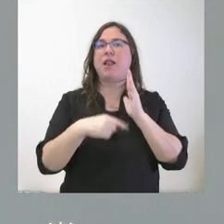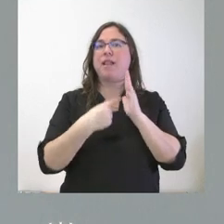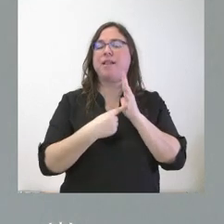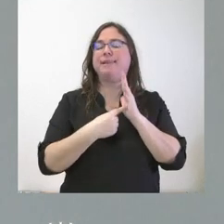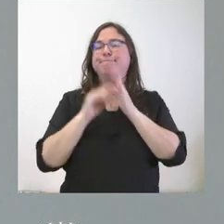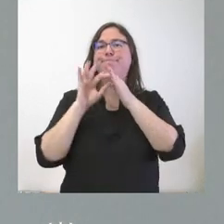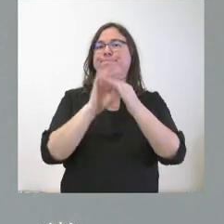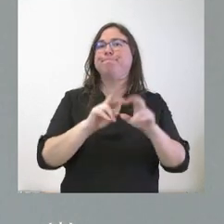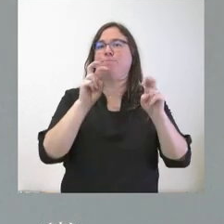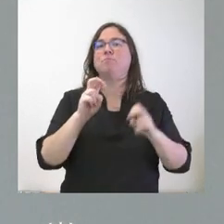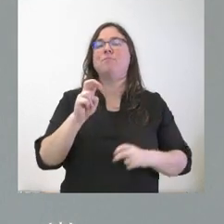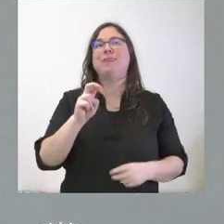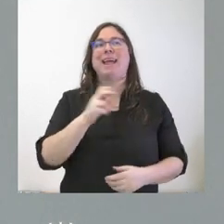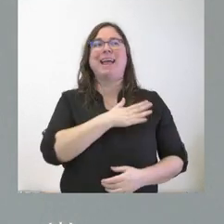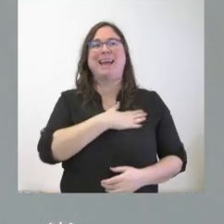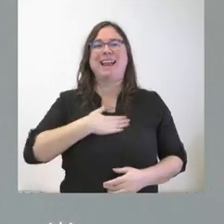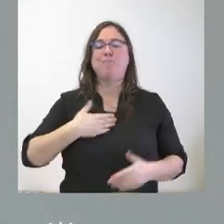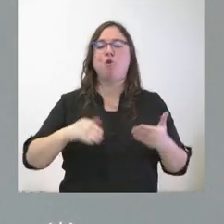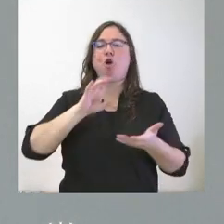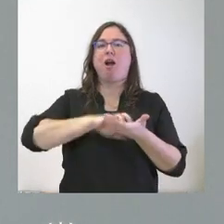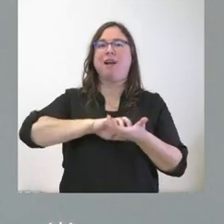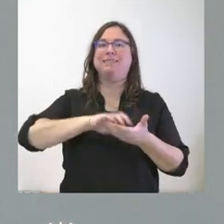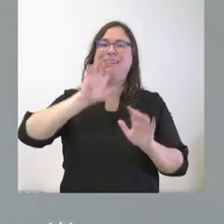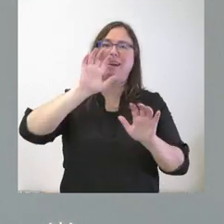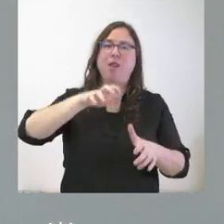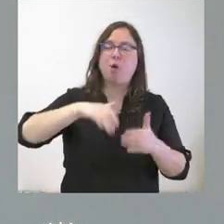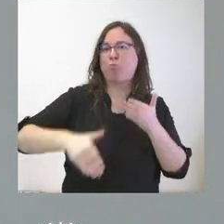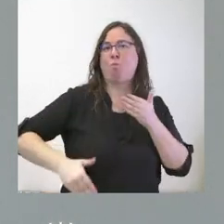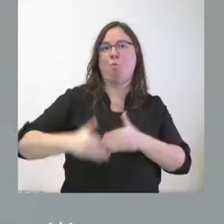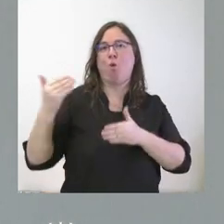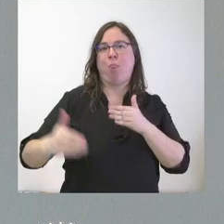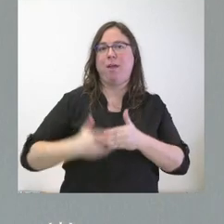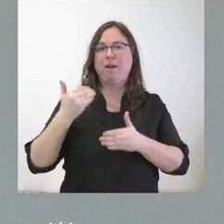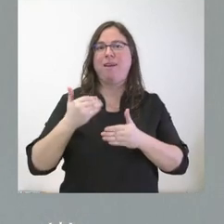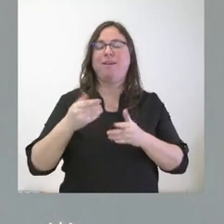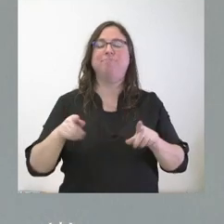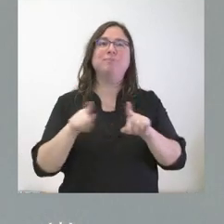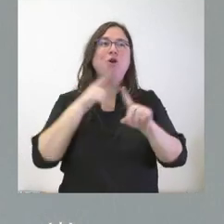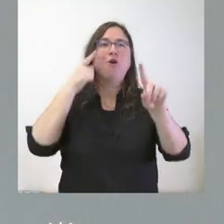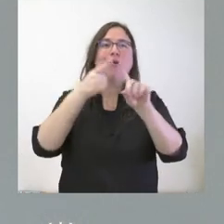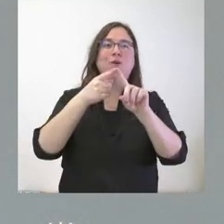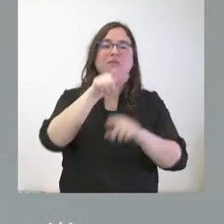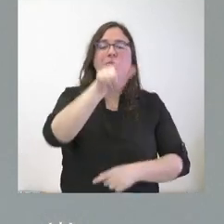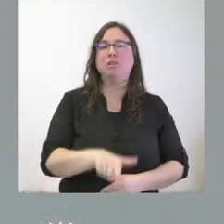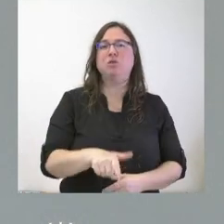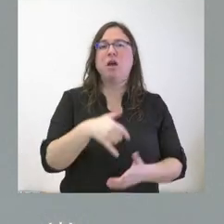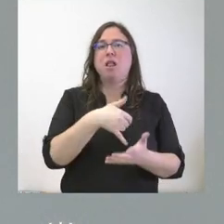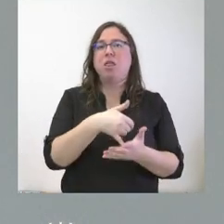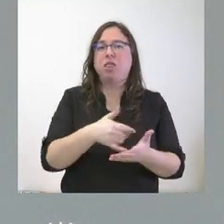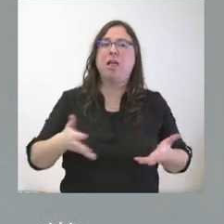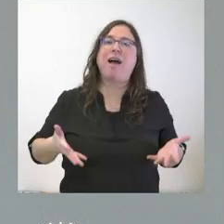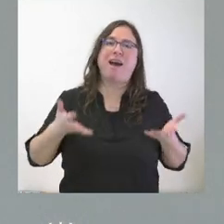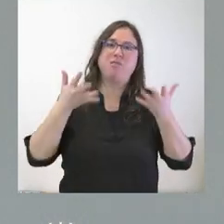idea de modernizar Castilla y León, en la idea de ayudar a las personas que son más vulnerables ante las